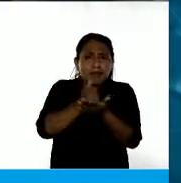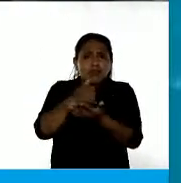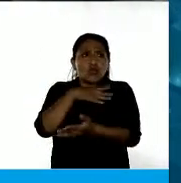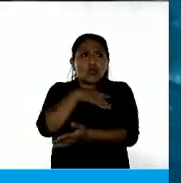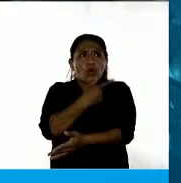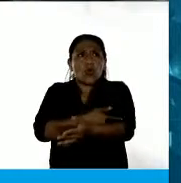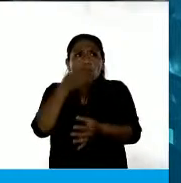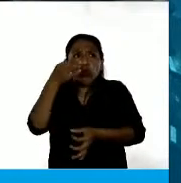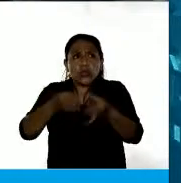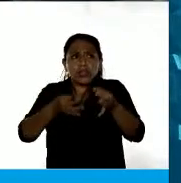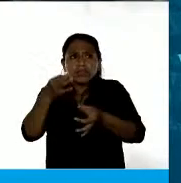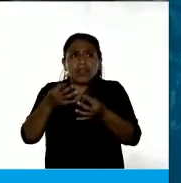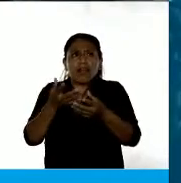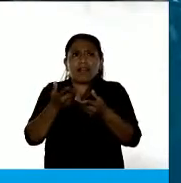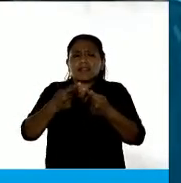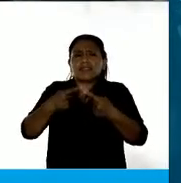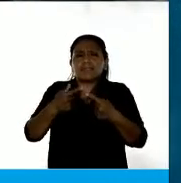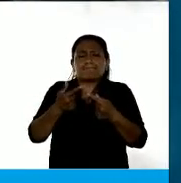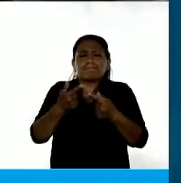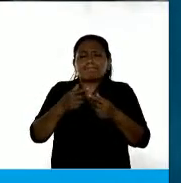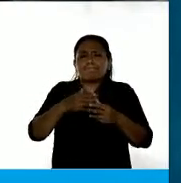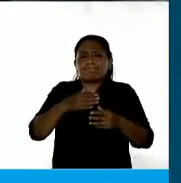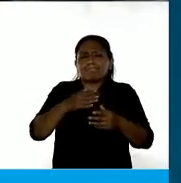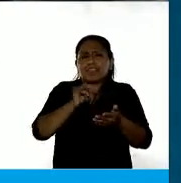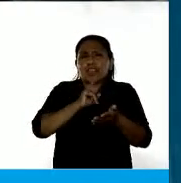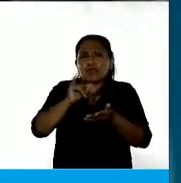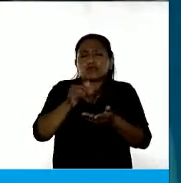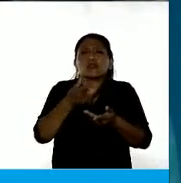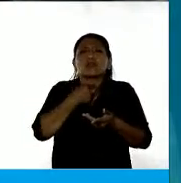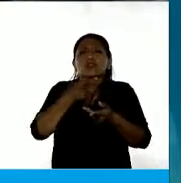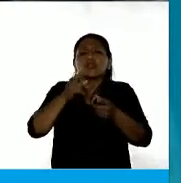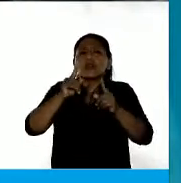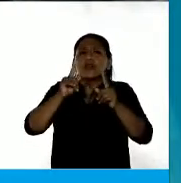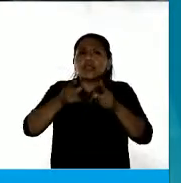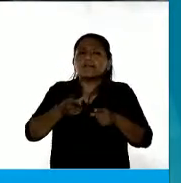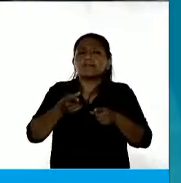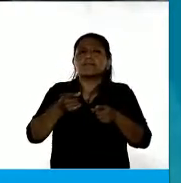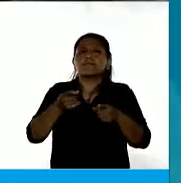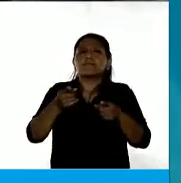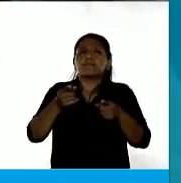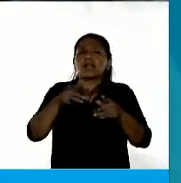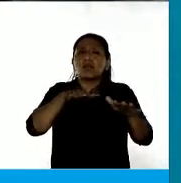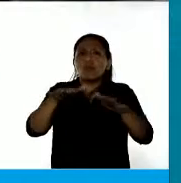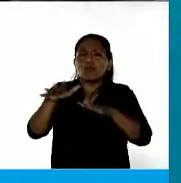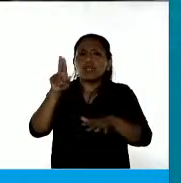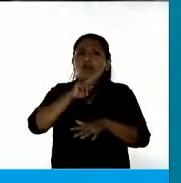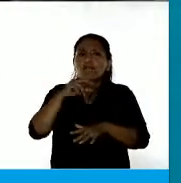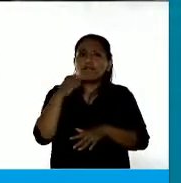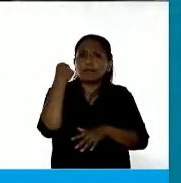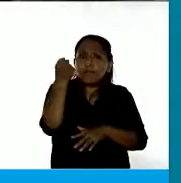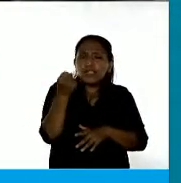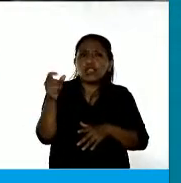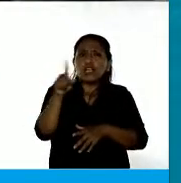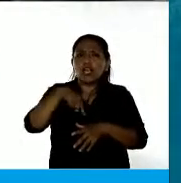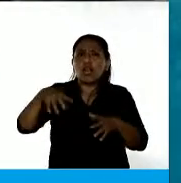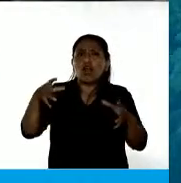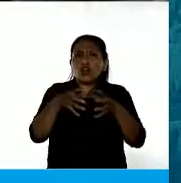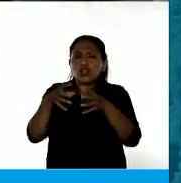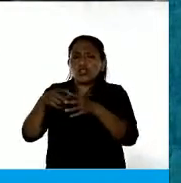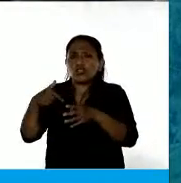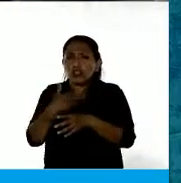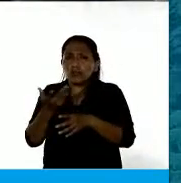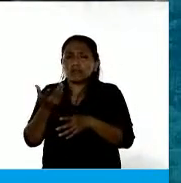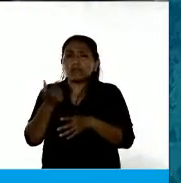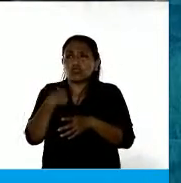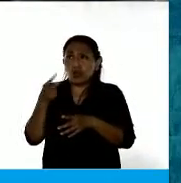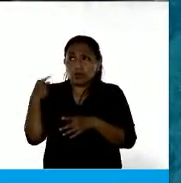están desbordados por denuncias, pero yo también quiero rescatar algo. Que el movimiento feminista, que las organizaciones sociales... Yo vengo de